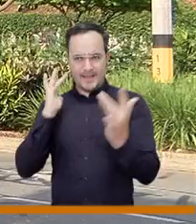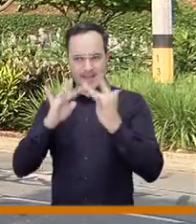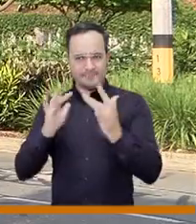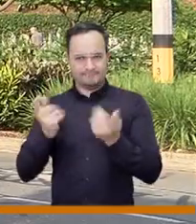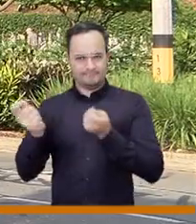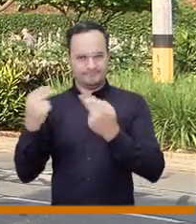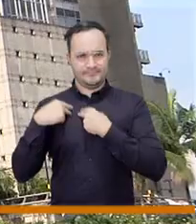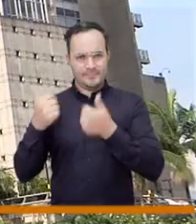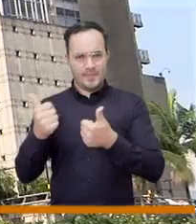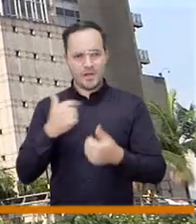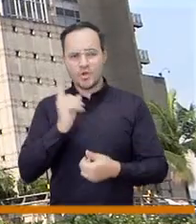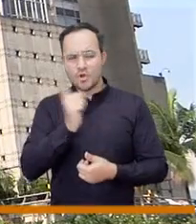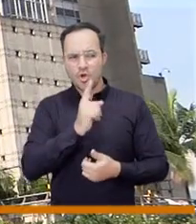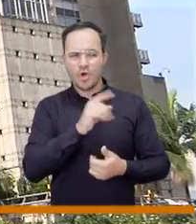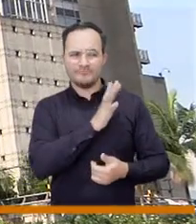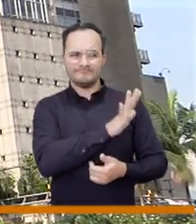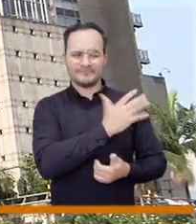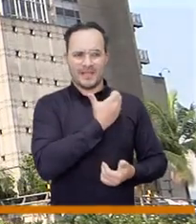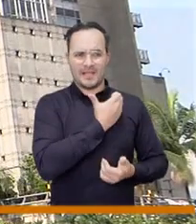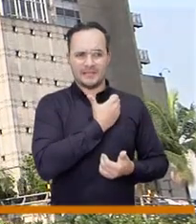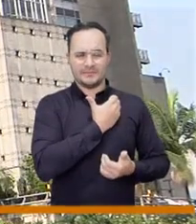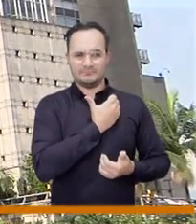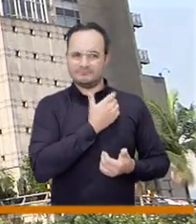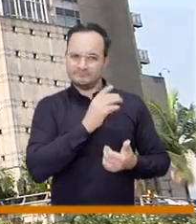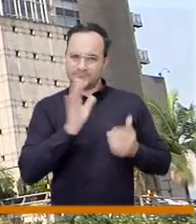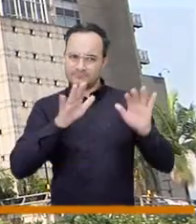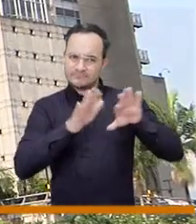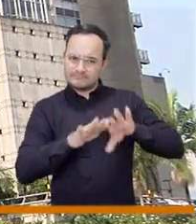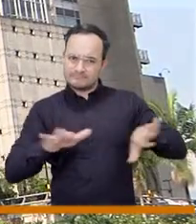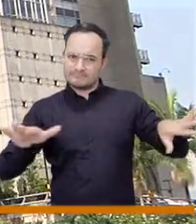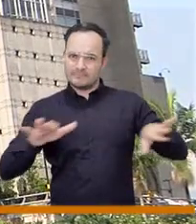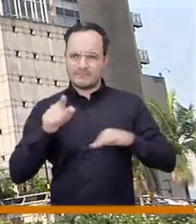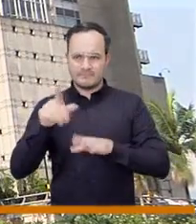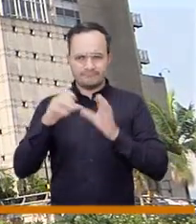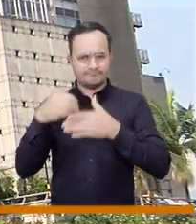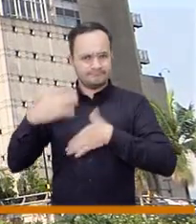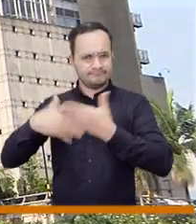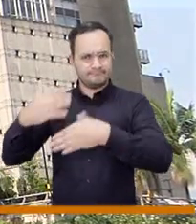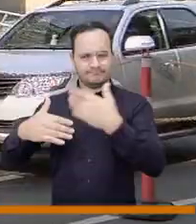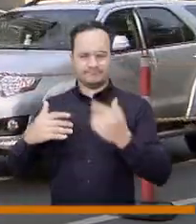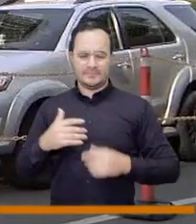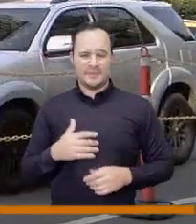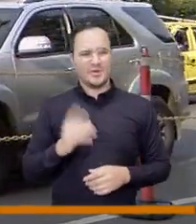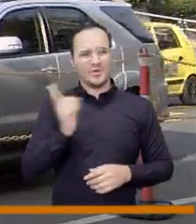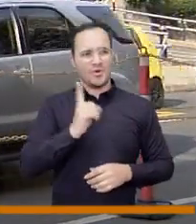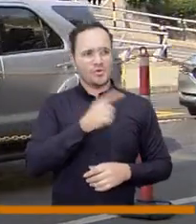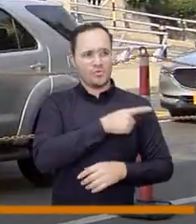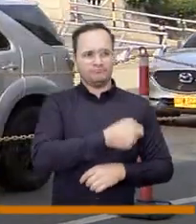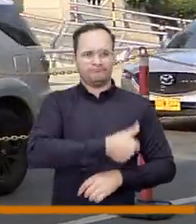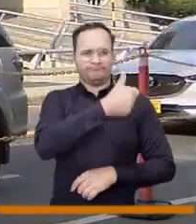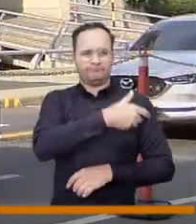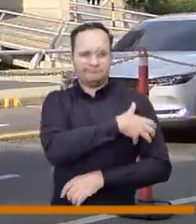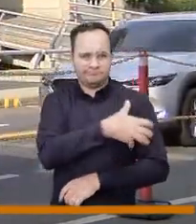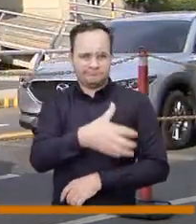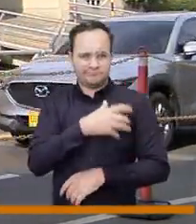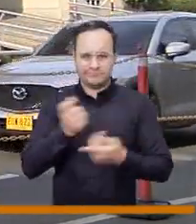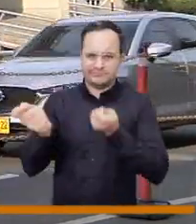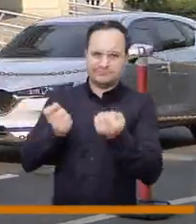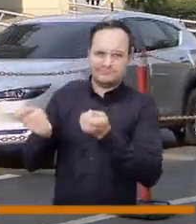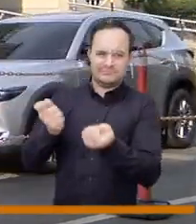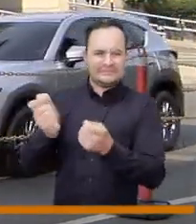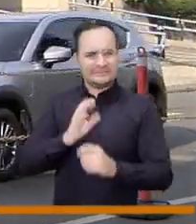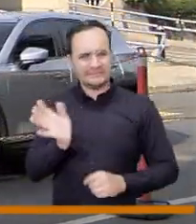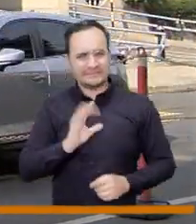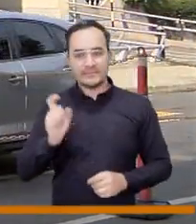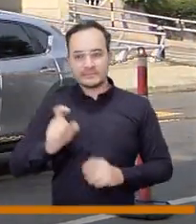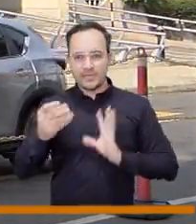de incidencia el alcalde de turno no lo menciono ni siquiera por el alcalde daniel sino que hay que blindar hay que blindar el patrimonio público en